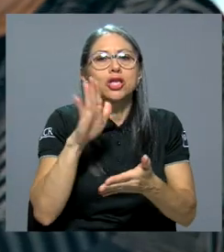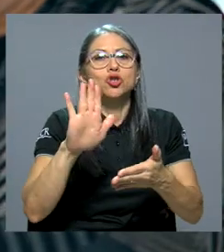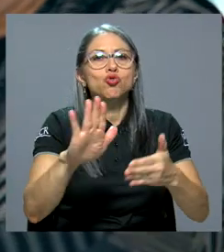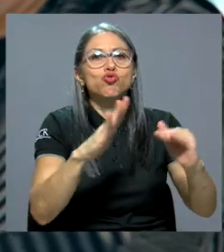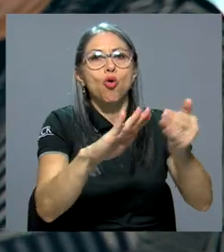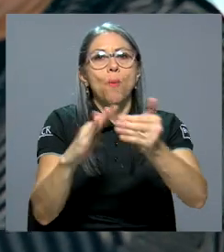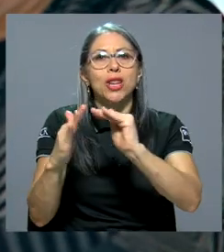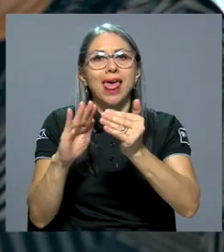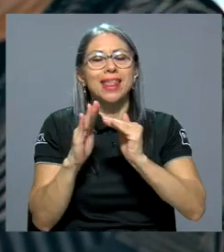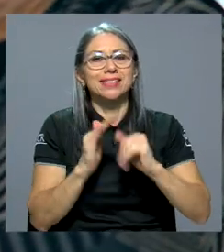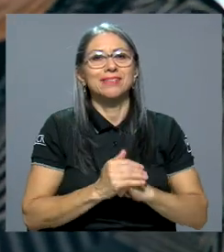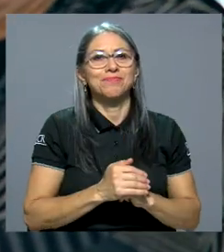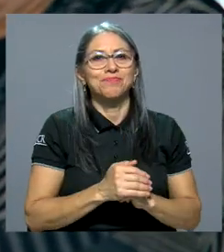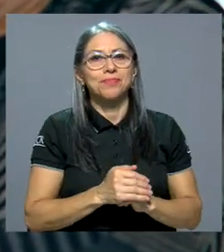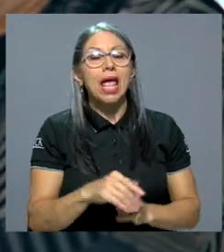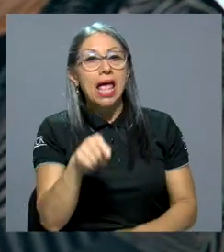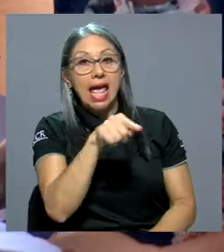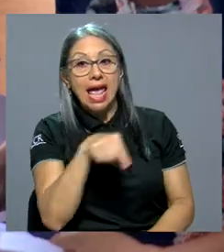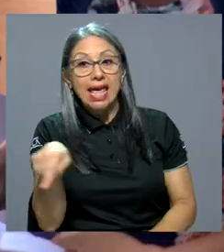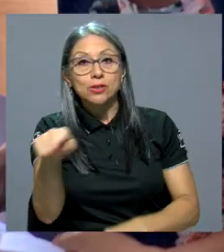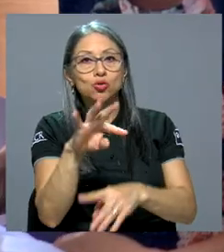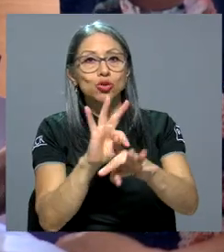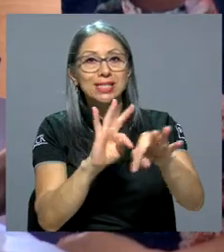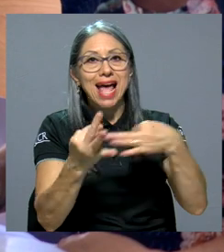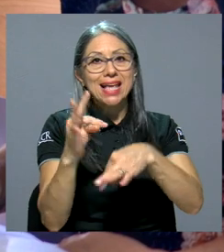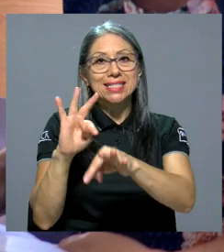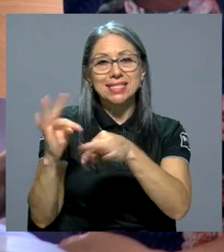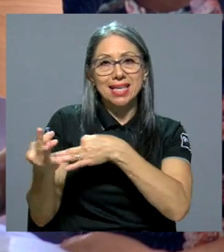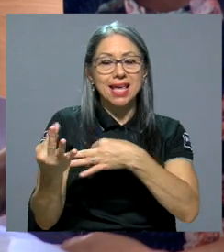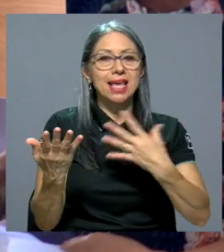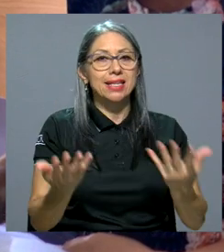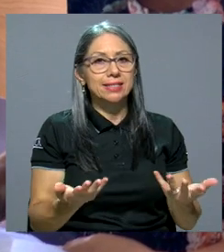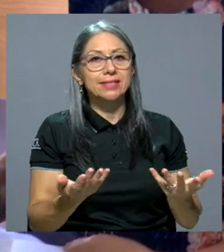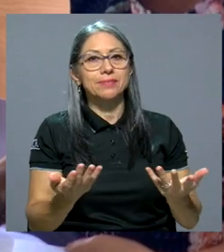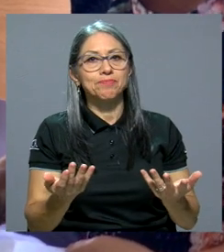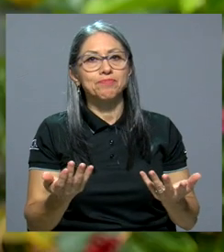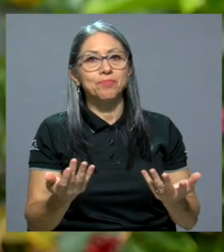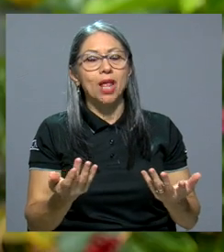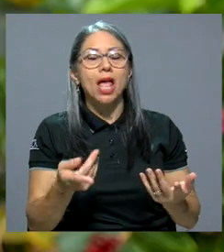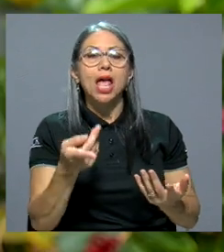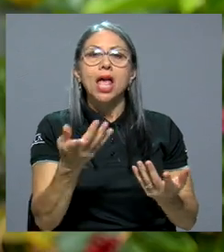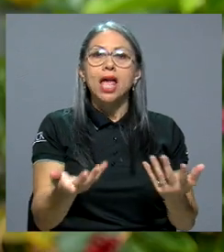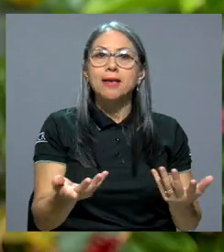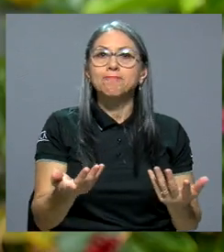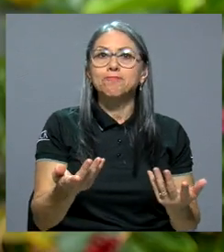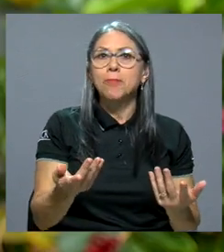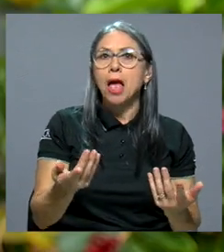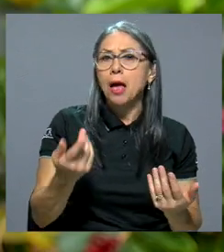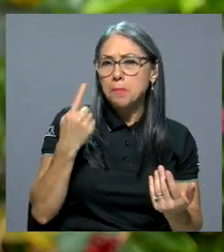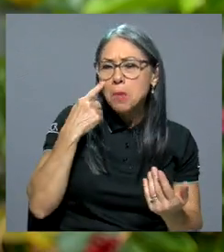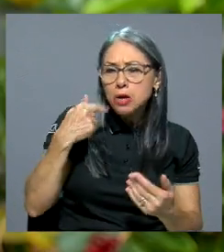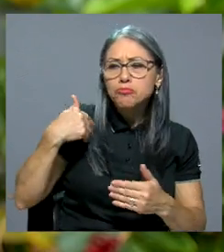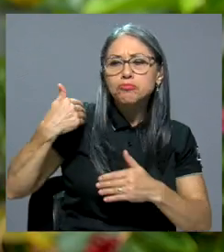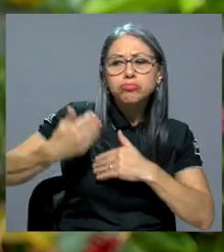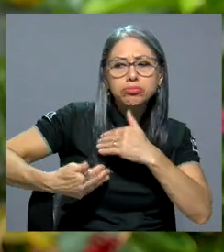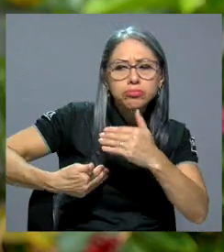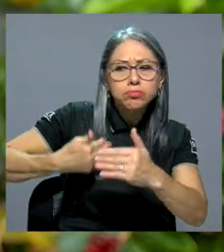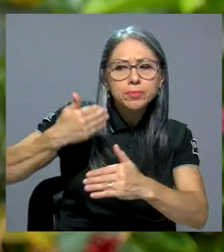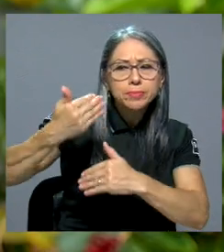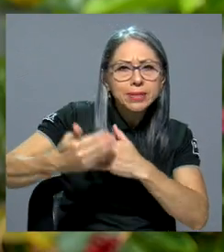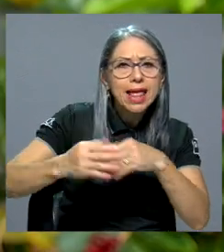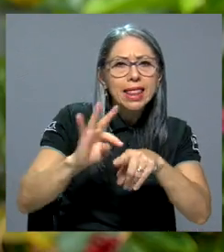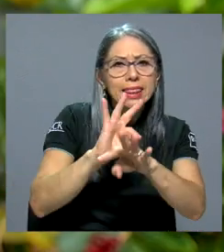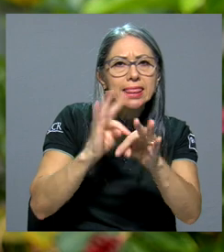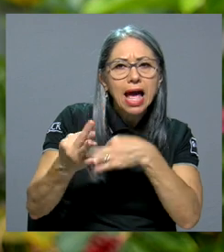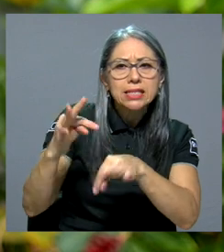estos talleres este vimos de desarrollando estos talleres